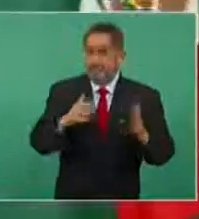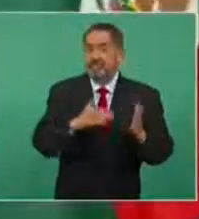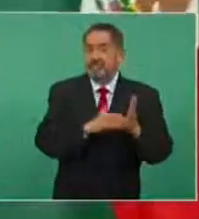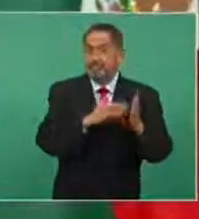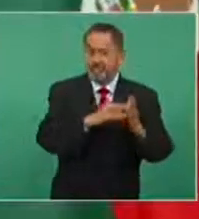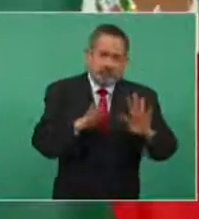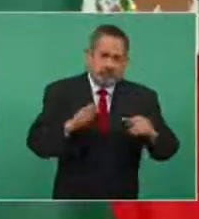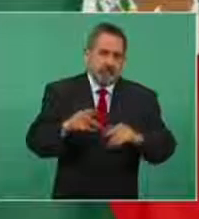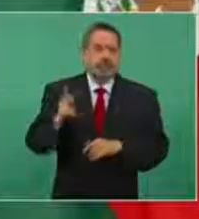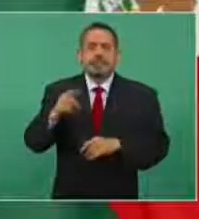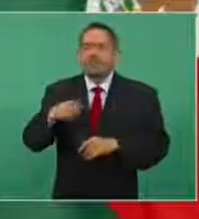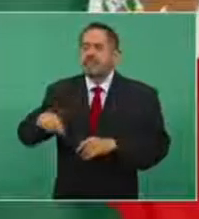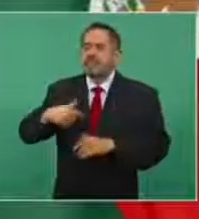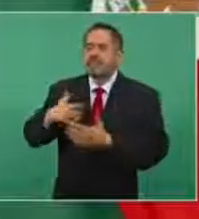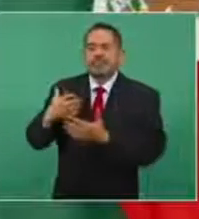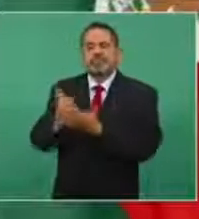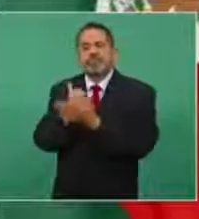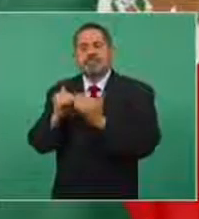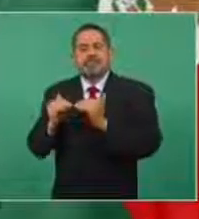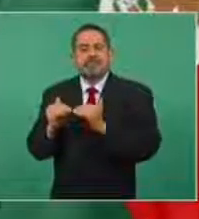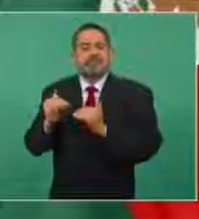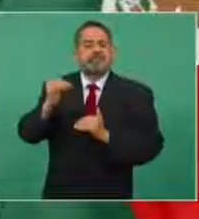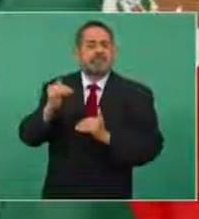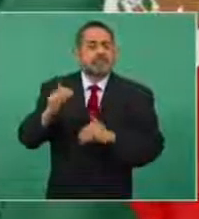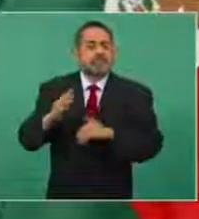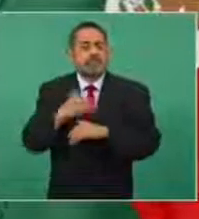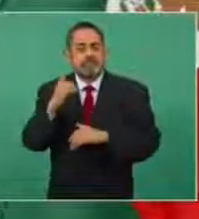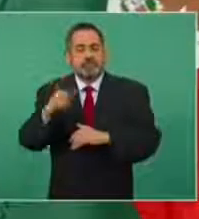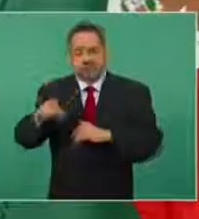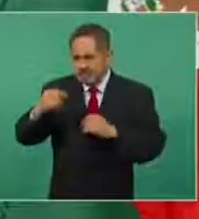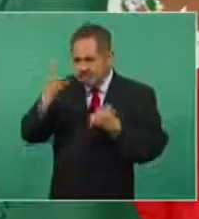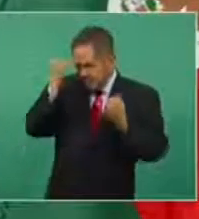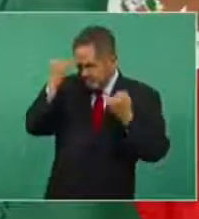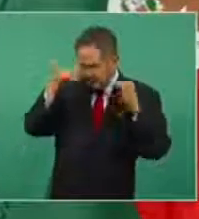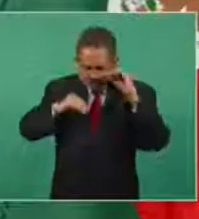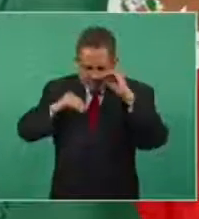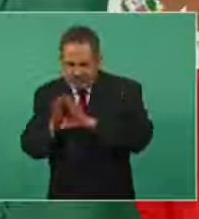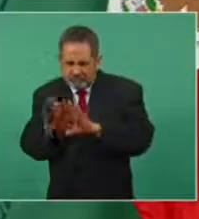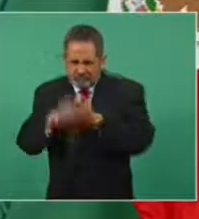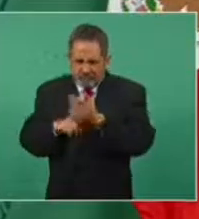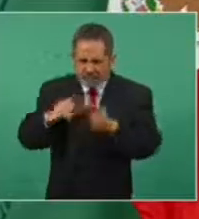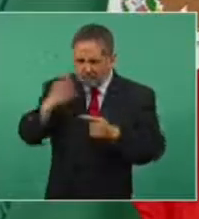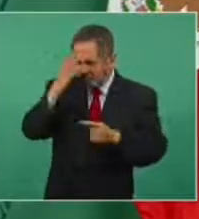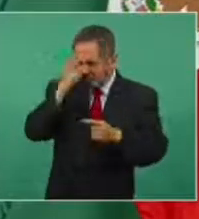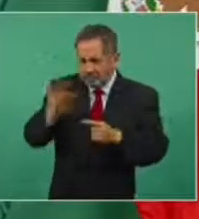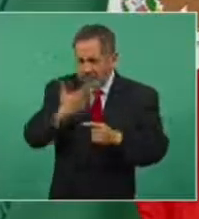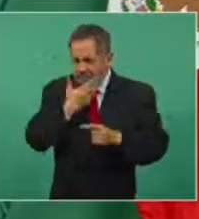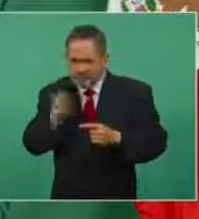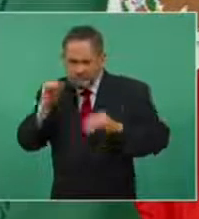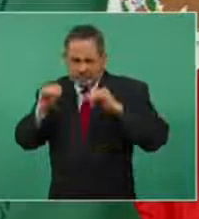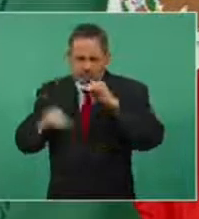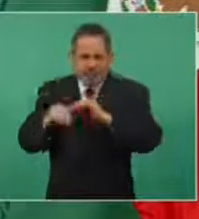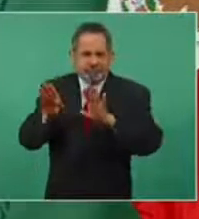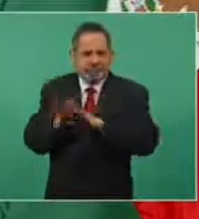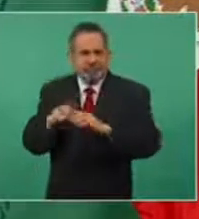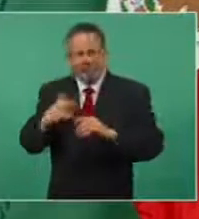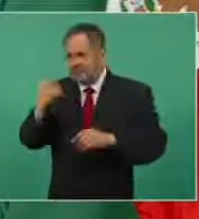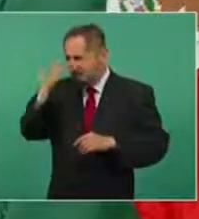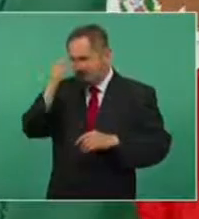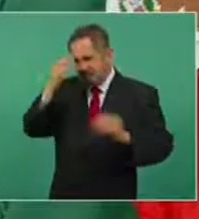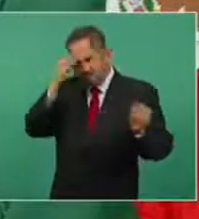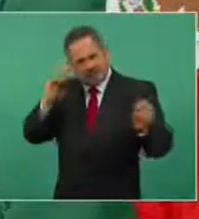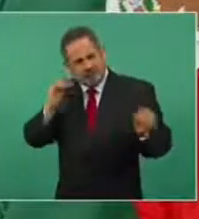Pero les ganamos en creatividad, en capacidad de argumentación,